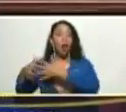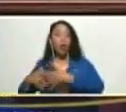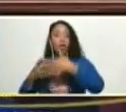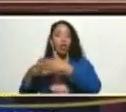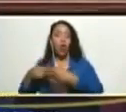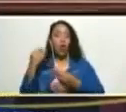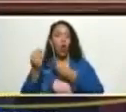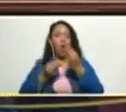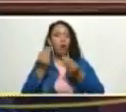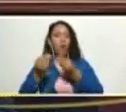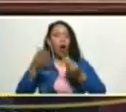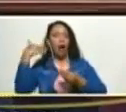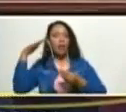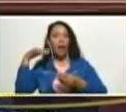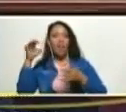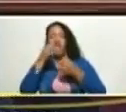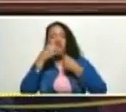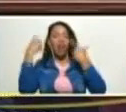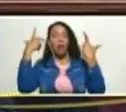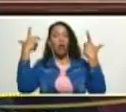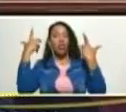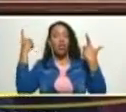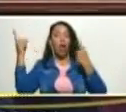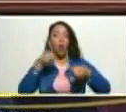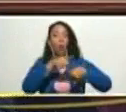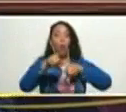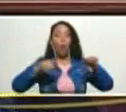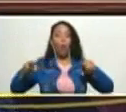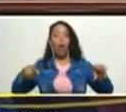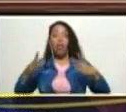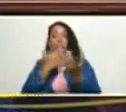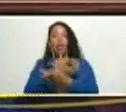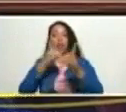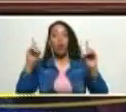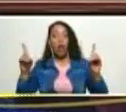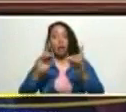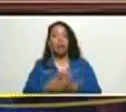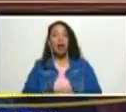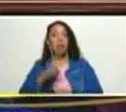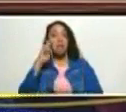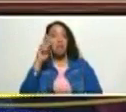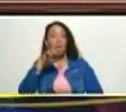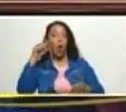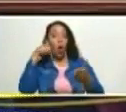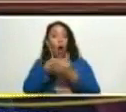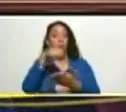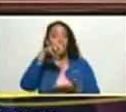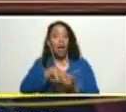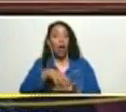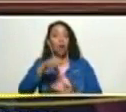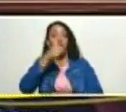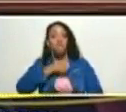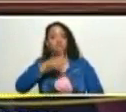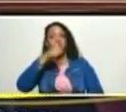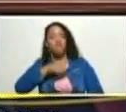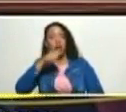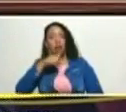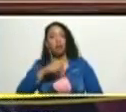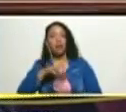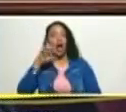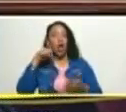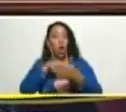y la famosa coordinadora democrática vimos el golpe de estado resistimos el golpe de estado